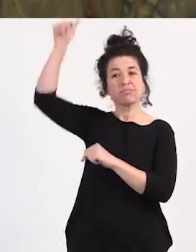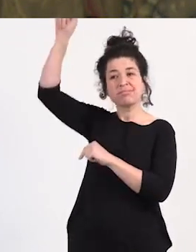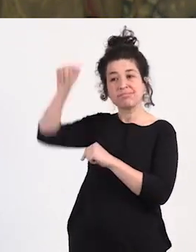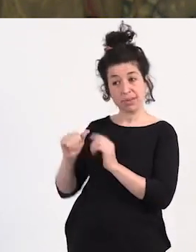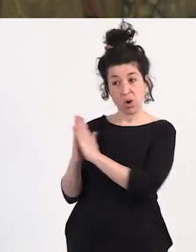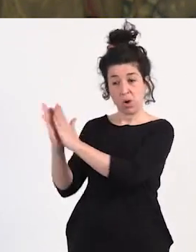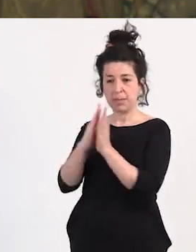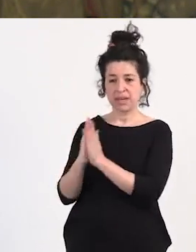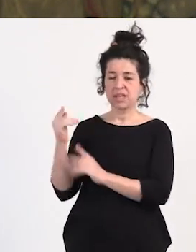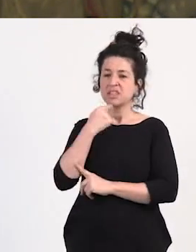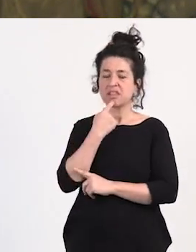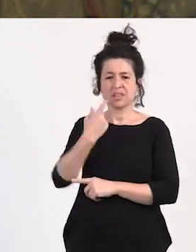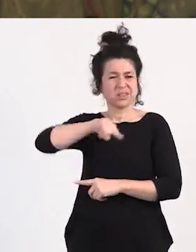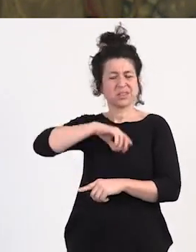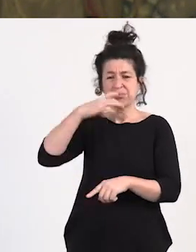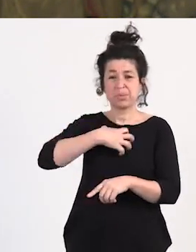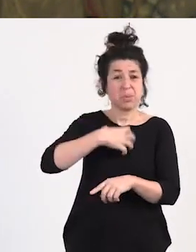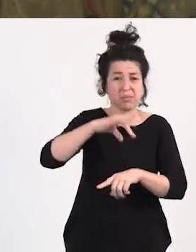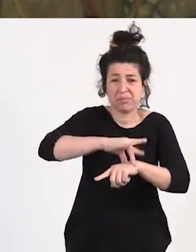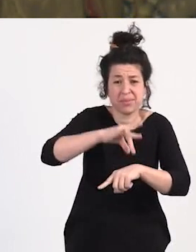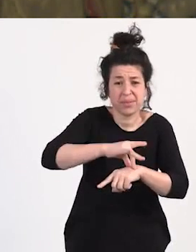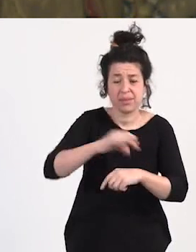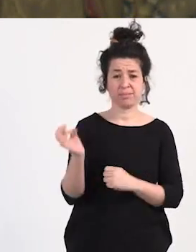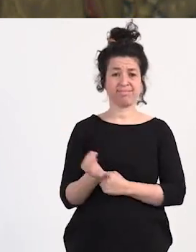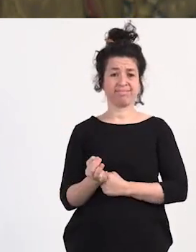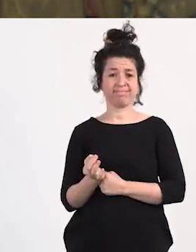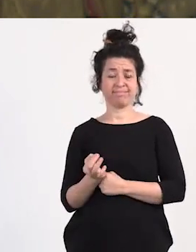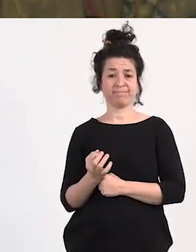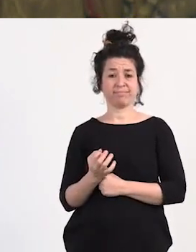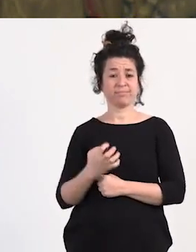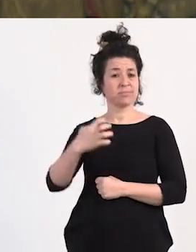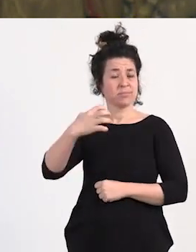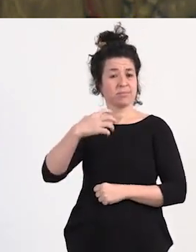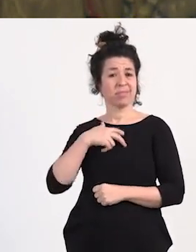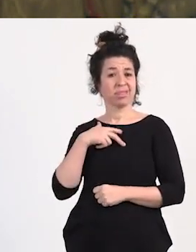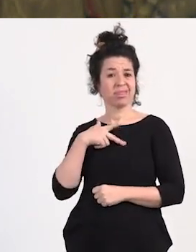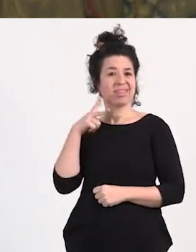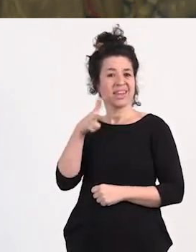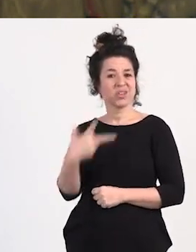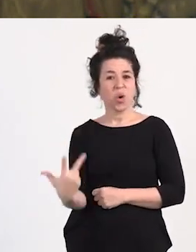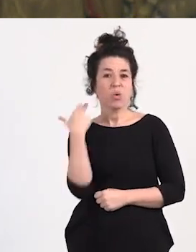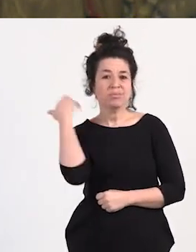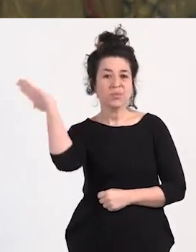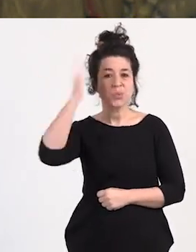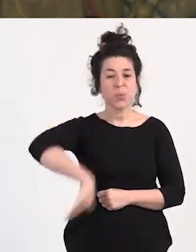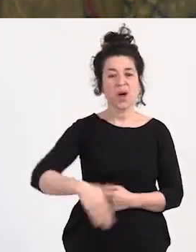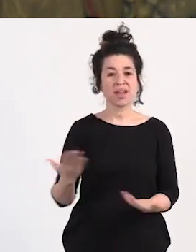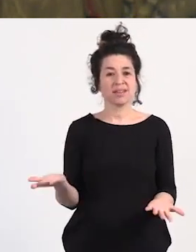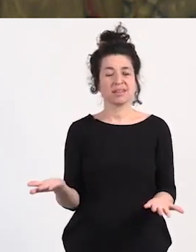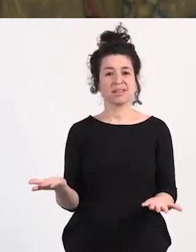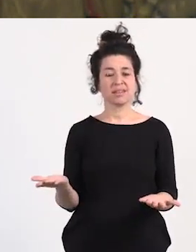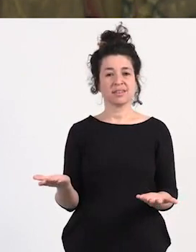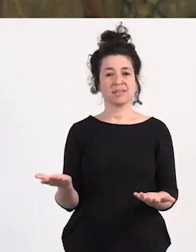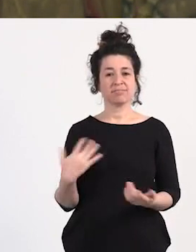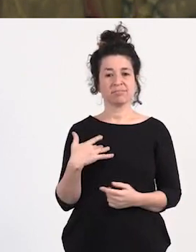no podemos enfermarnos no podemos no tenemos derecho a la jubilación no tenemos no